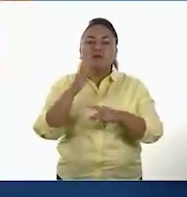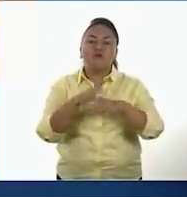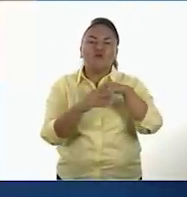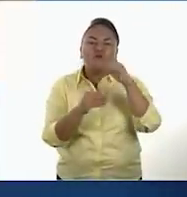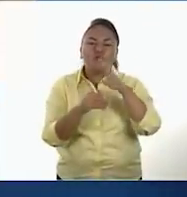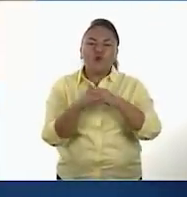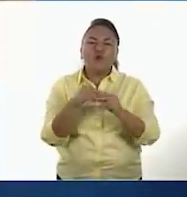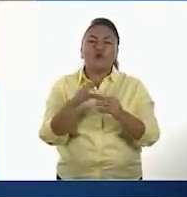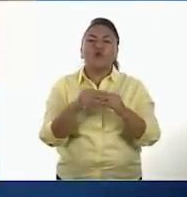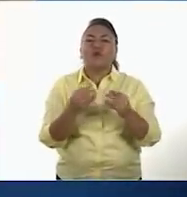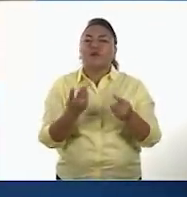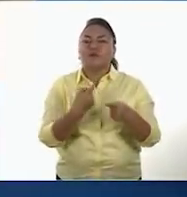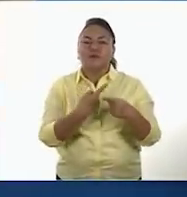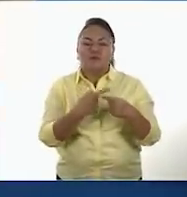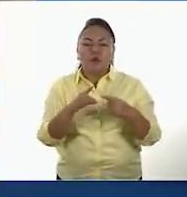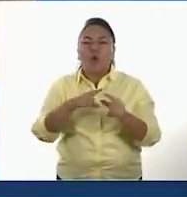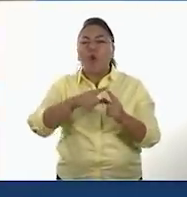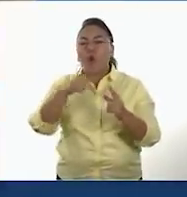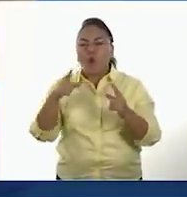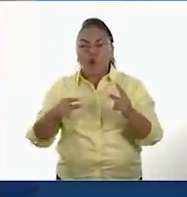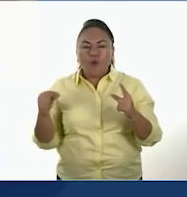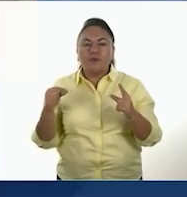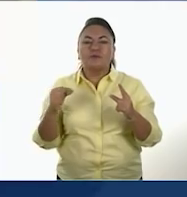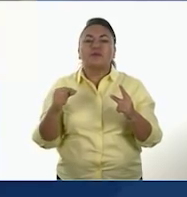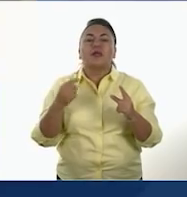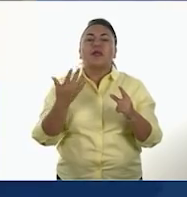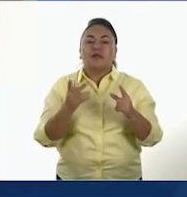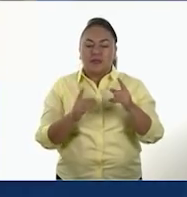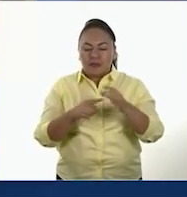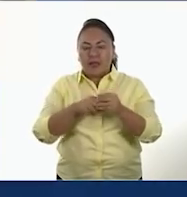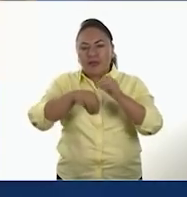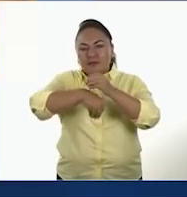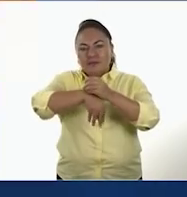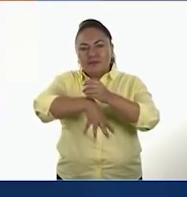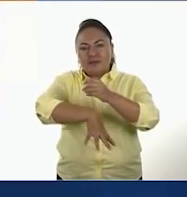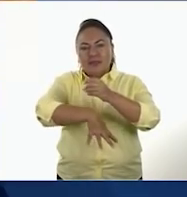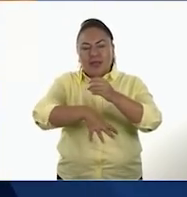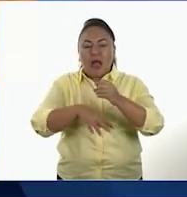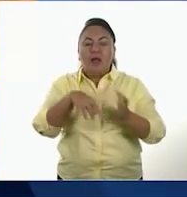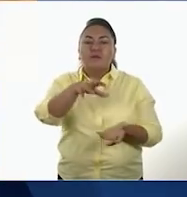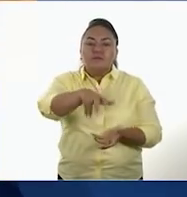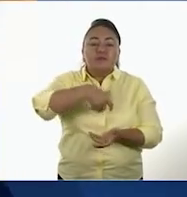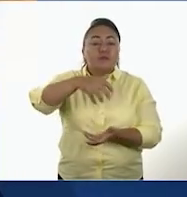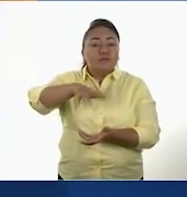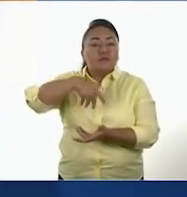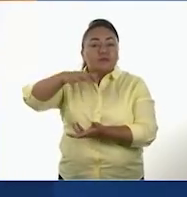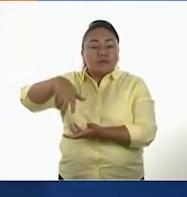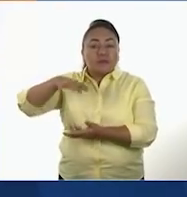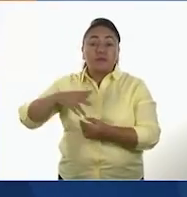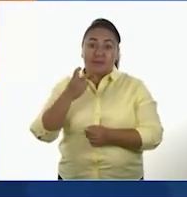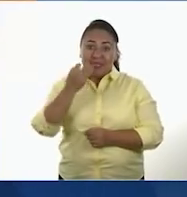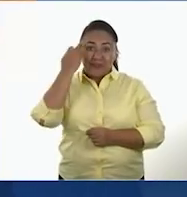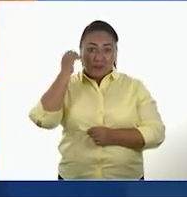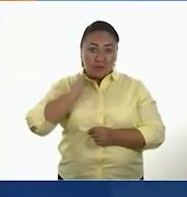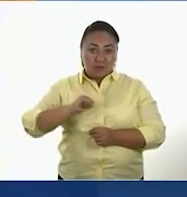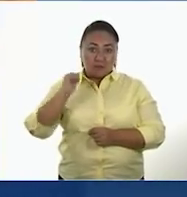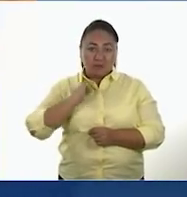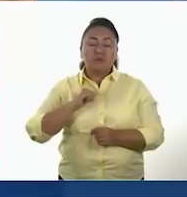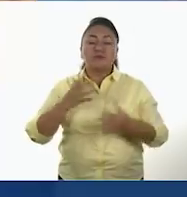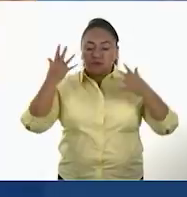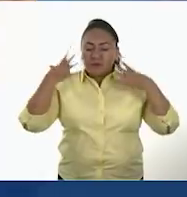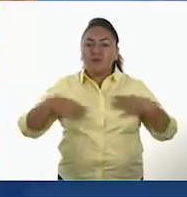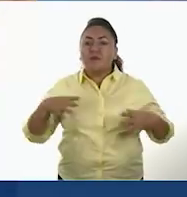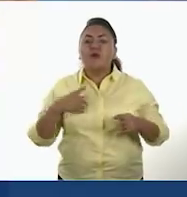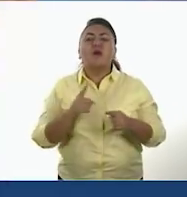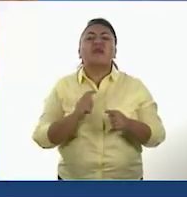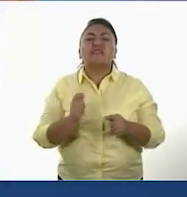silvestres, hojas y raíces. En ese tiempo, los pobladores vestían con pieles de